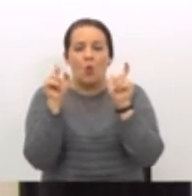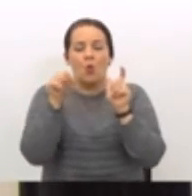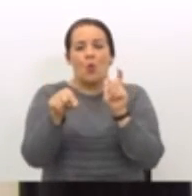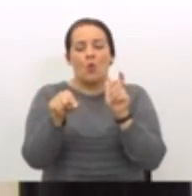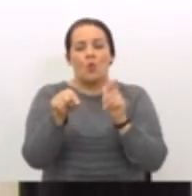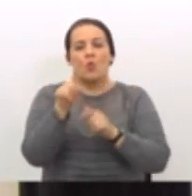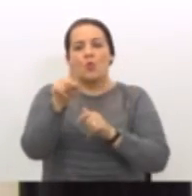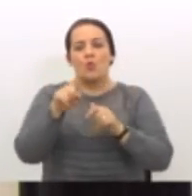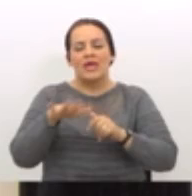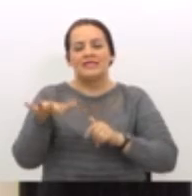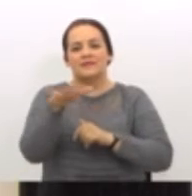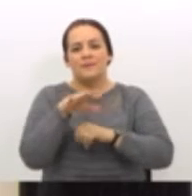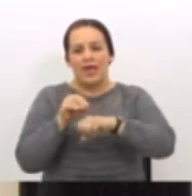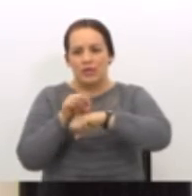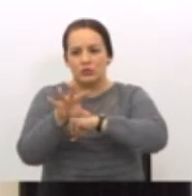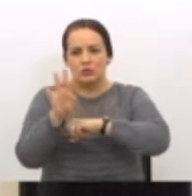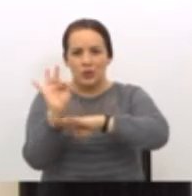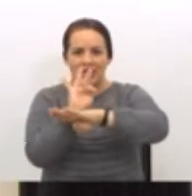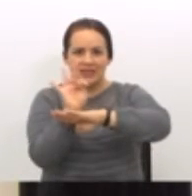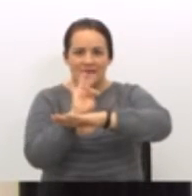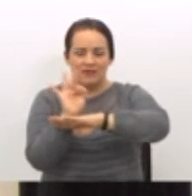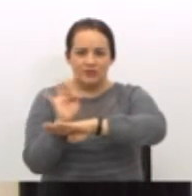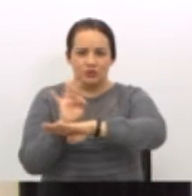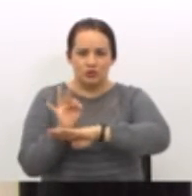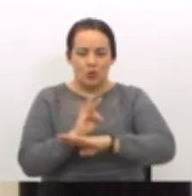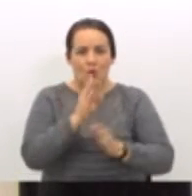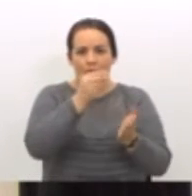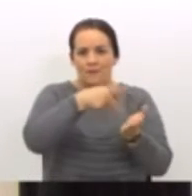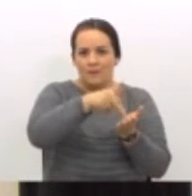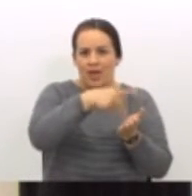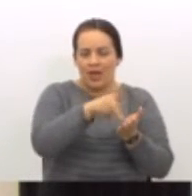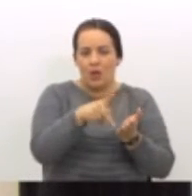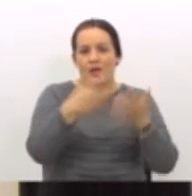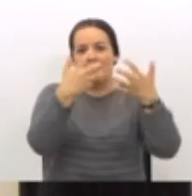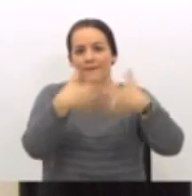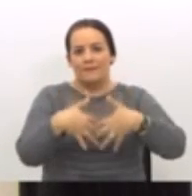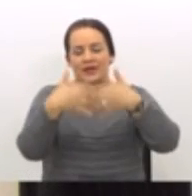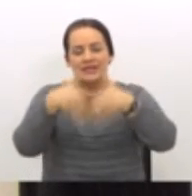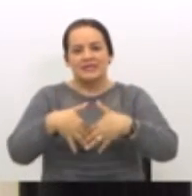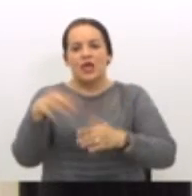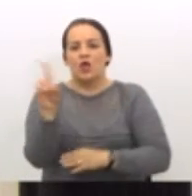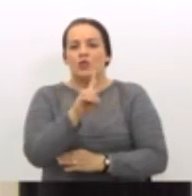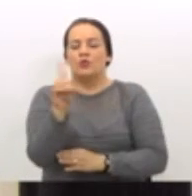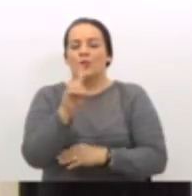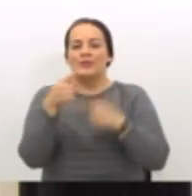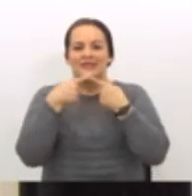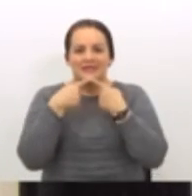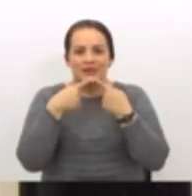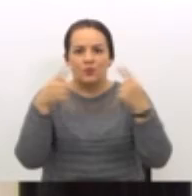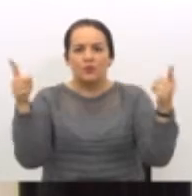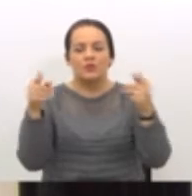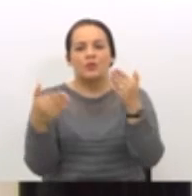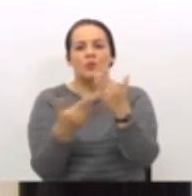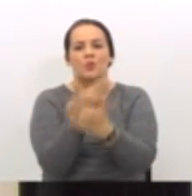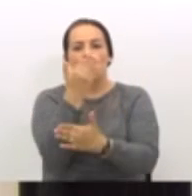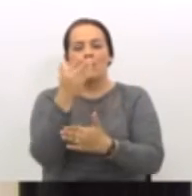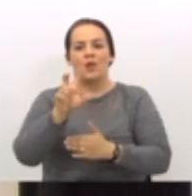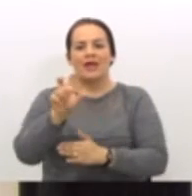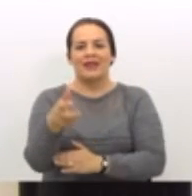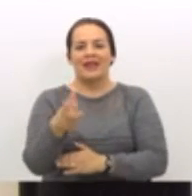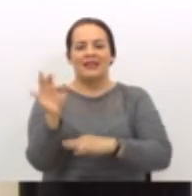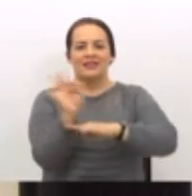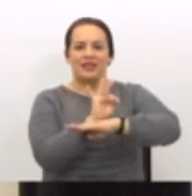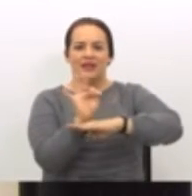en diferentes medios de comunicación impresas donde se hace el anuncio de un nuevo canal de